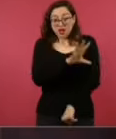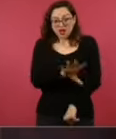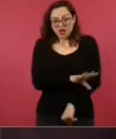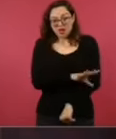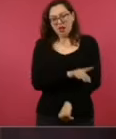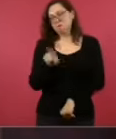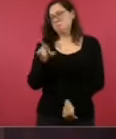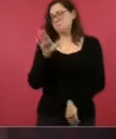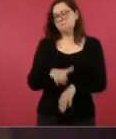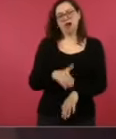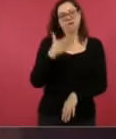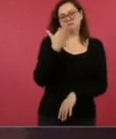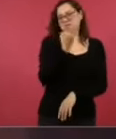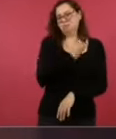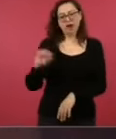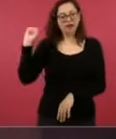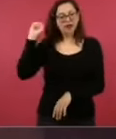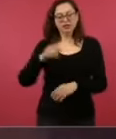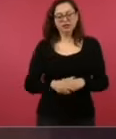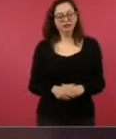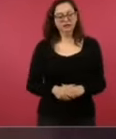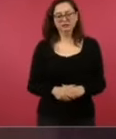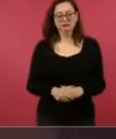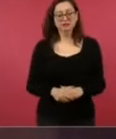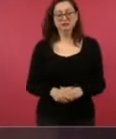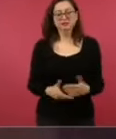Yo soy principiante. soy principiante. Gracias.